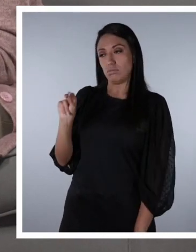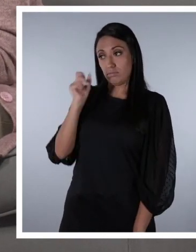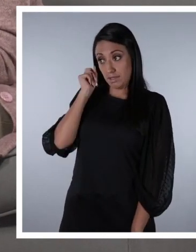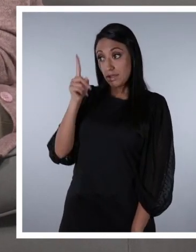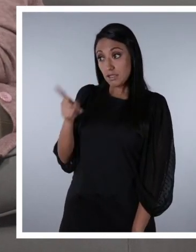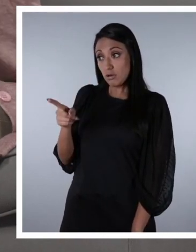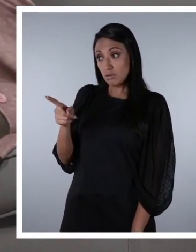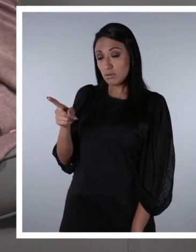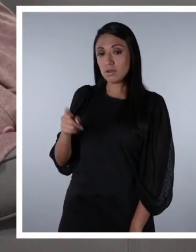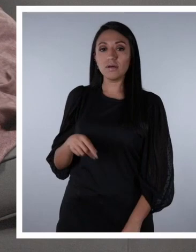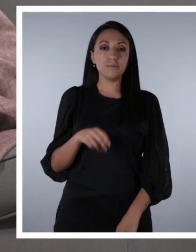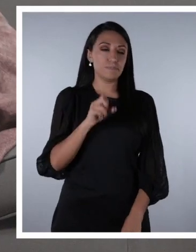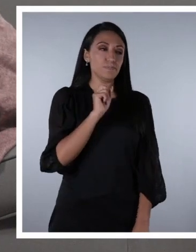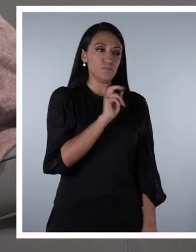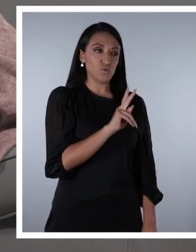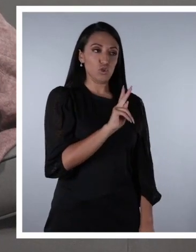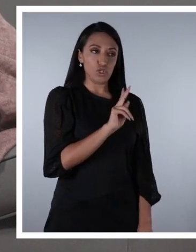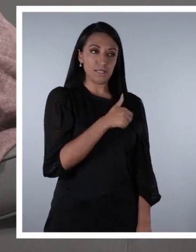Sí.